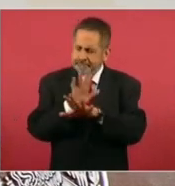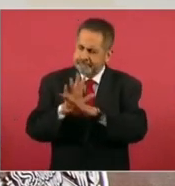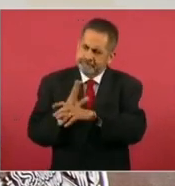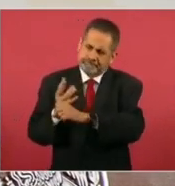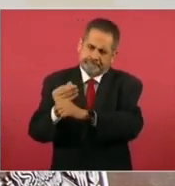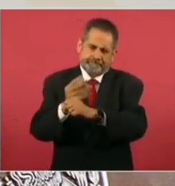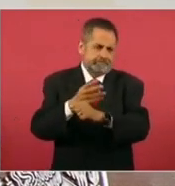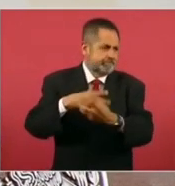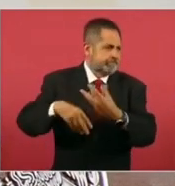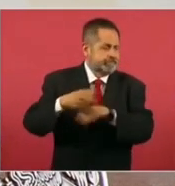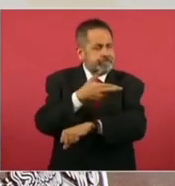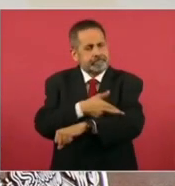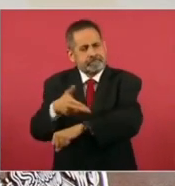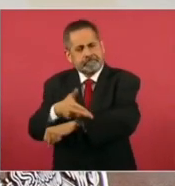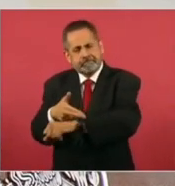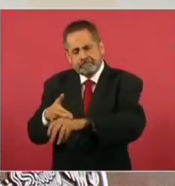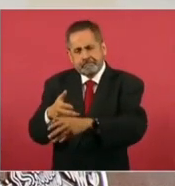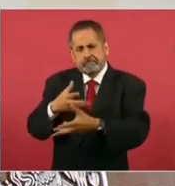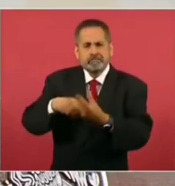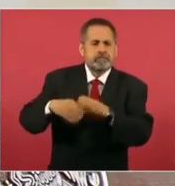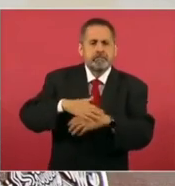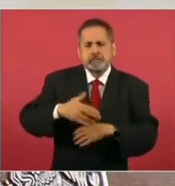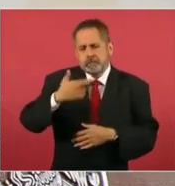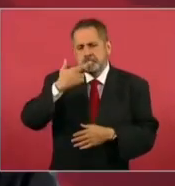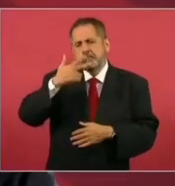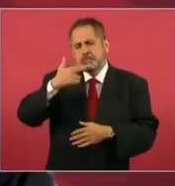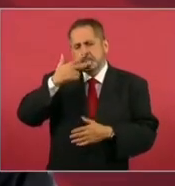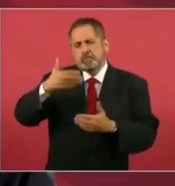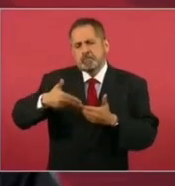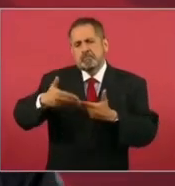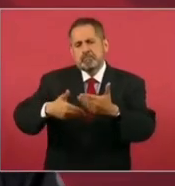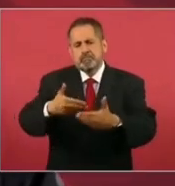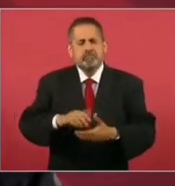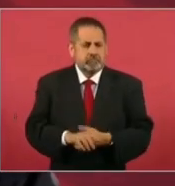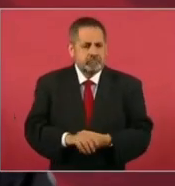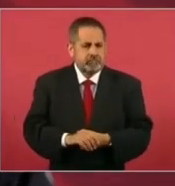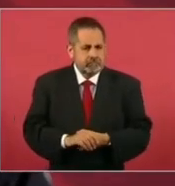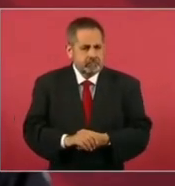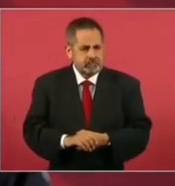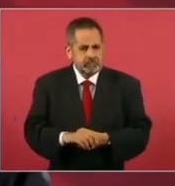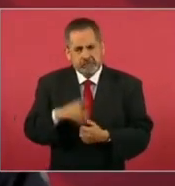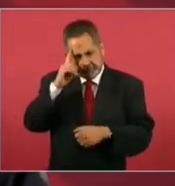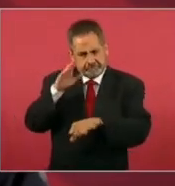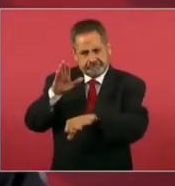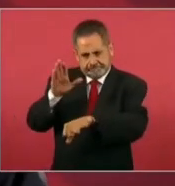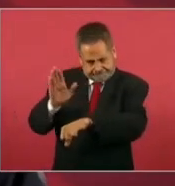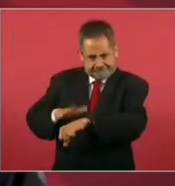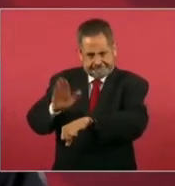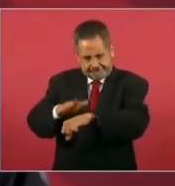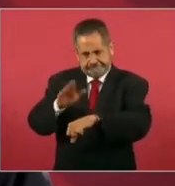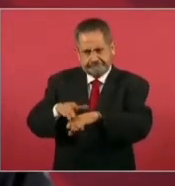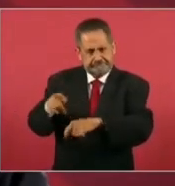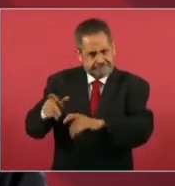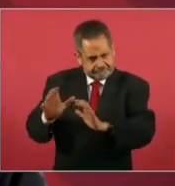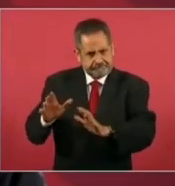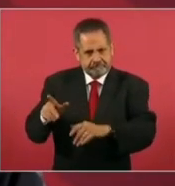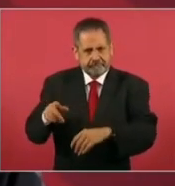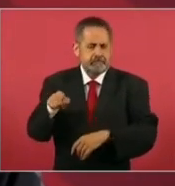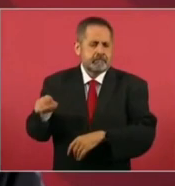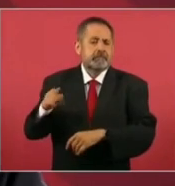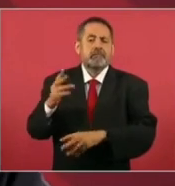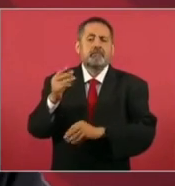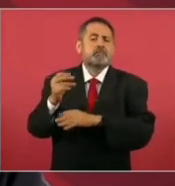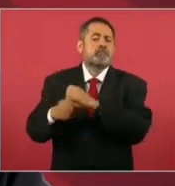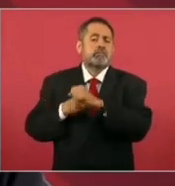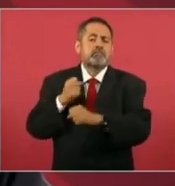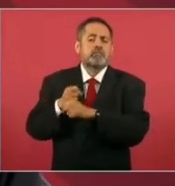y también dar una sacudida, que ya lleva mucho